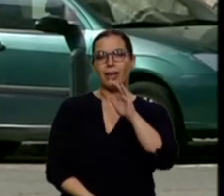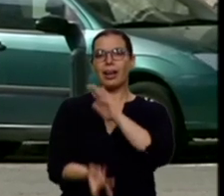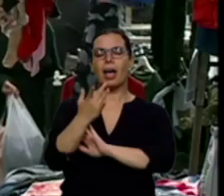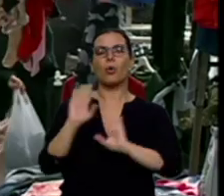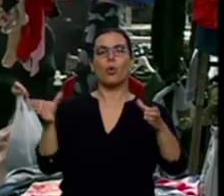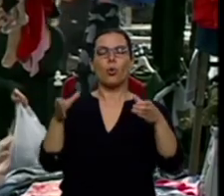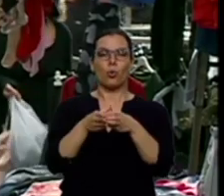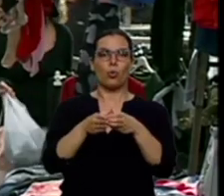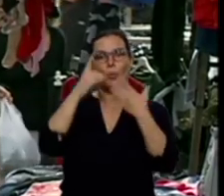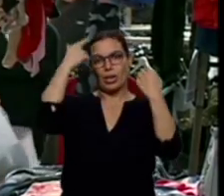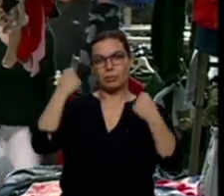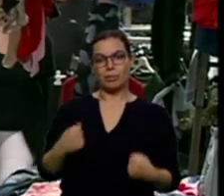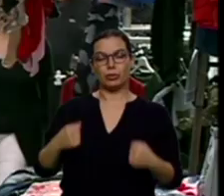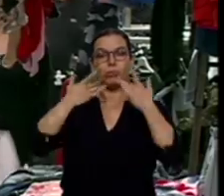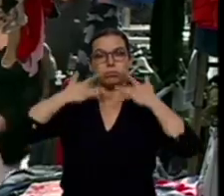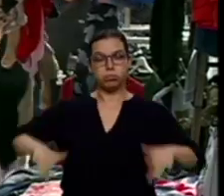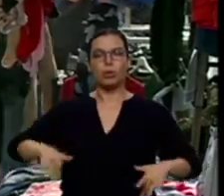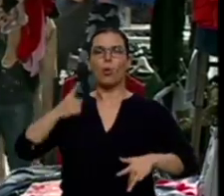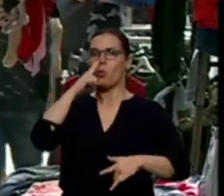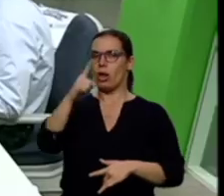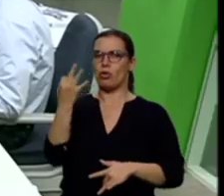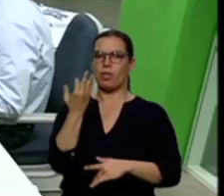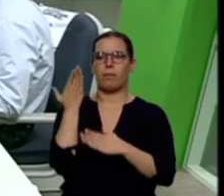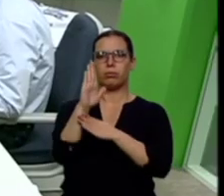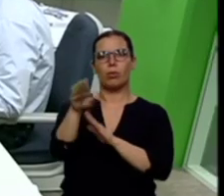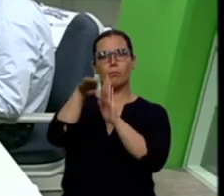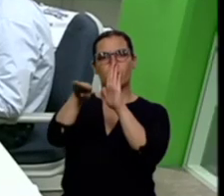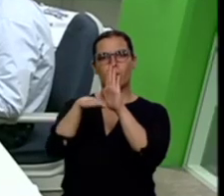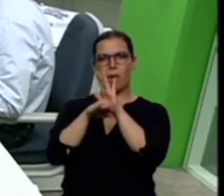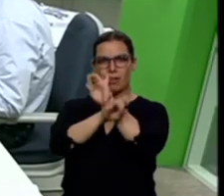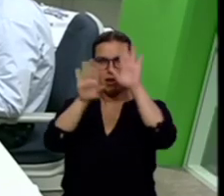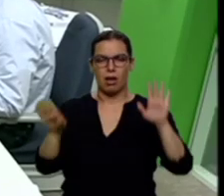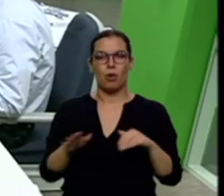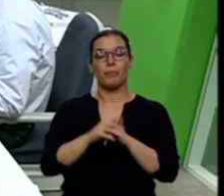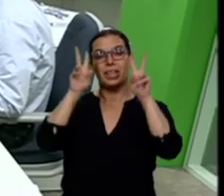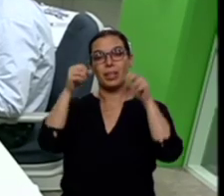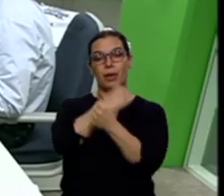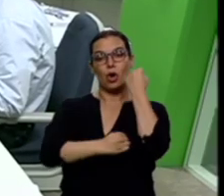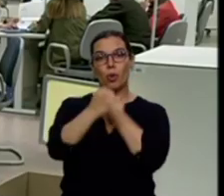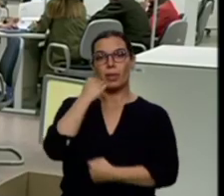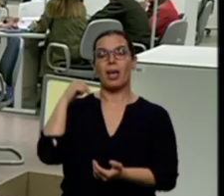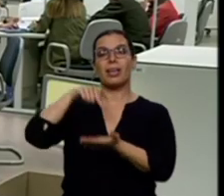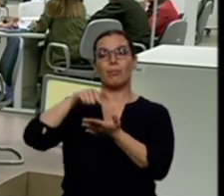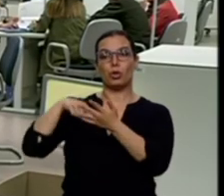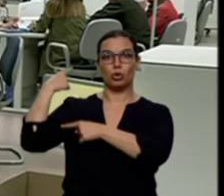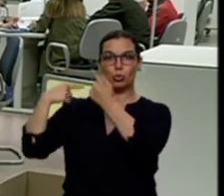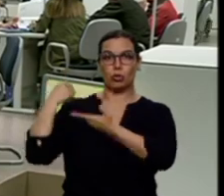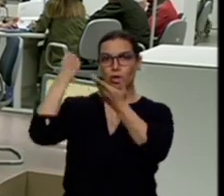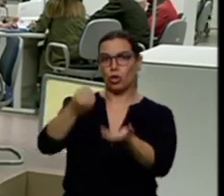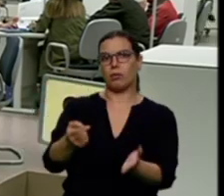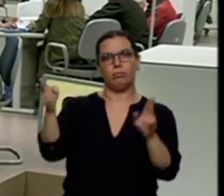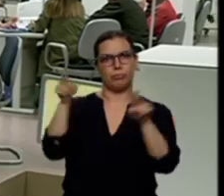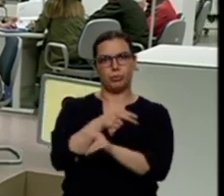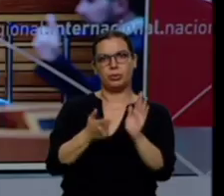un año deberá presentar propuestas concretas. En cuanto a economía, se eliminará el impuesto de sucesiones y se fortalecerá el diálogo social.